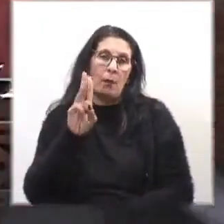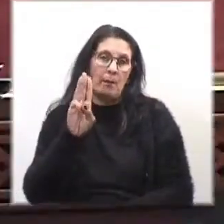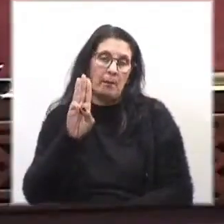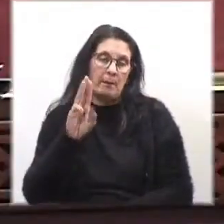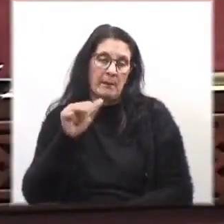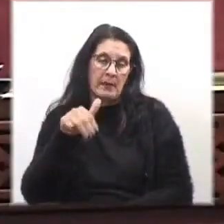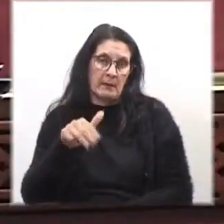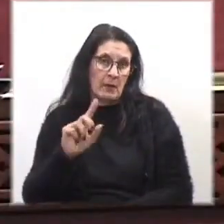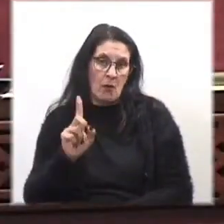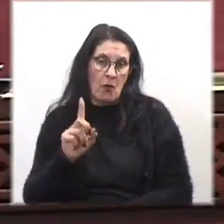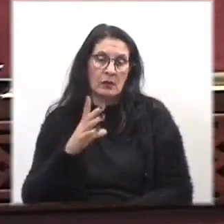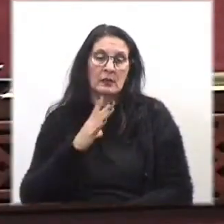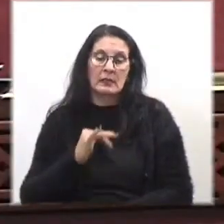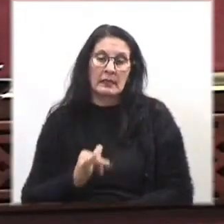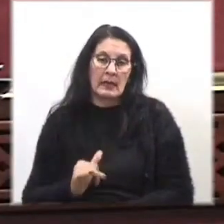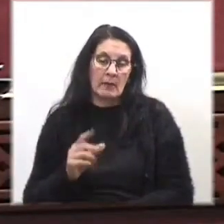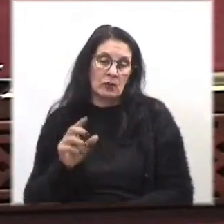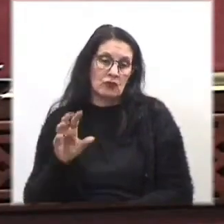absolutamente sucia,